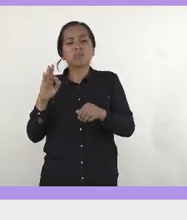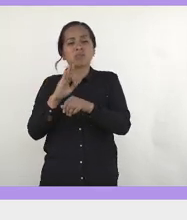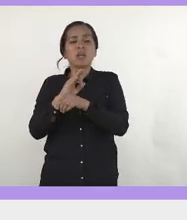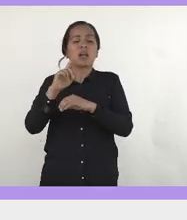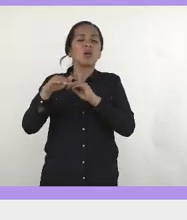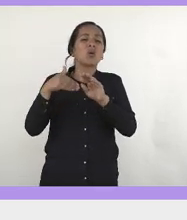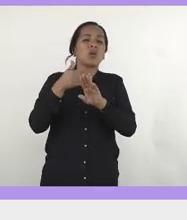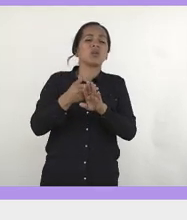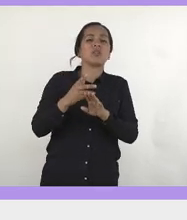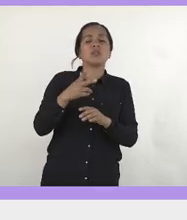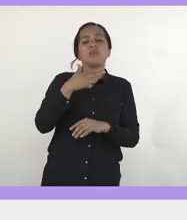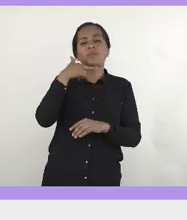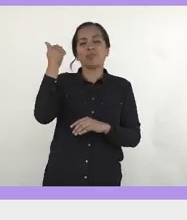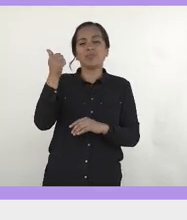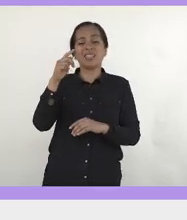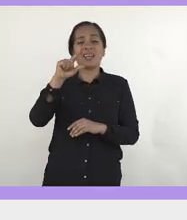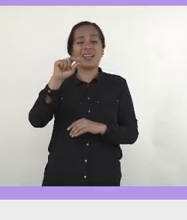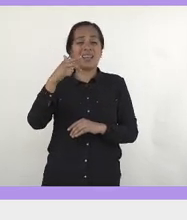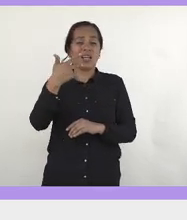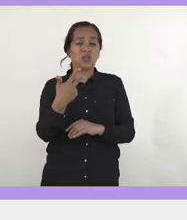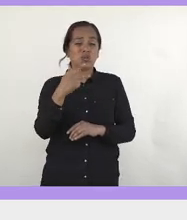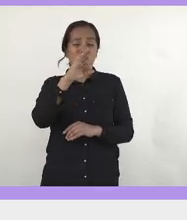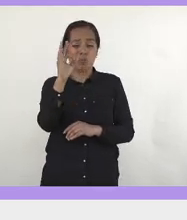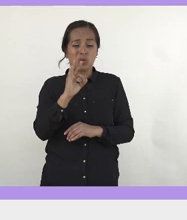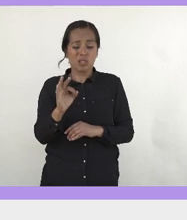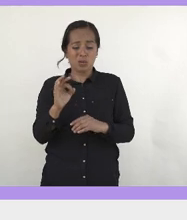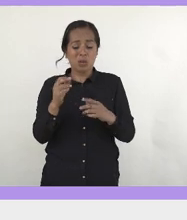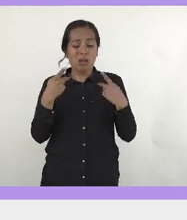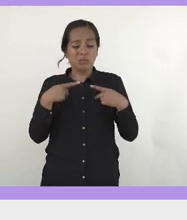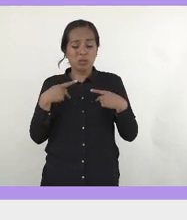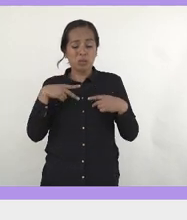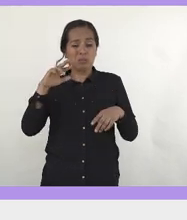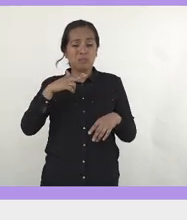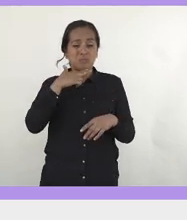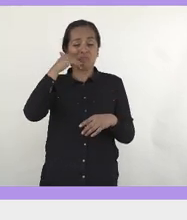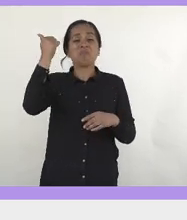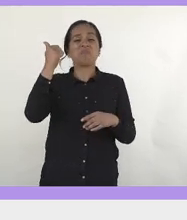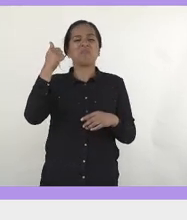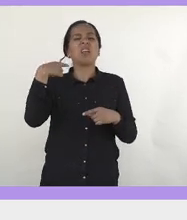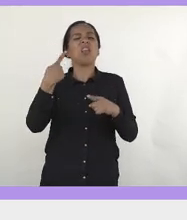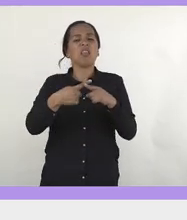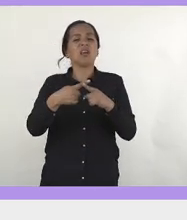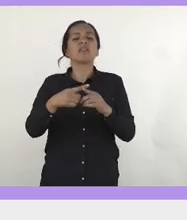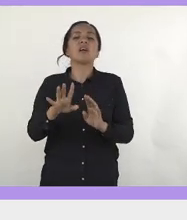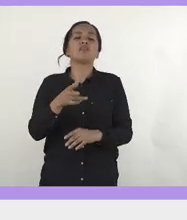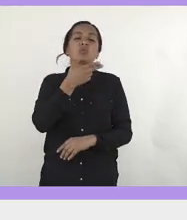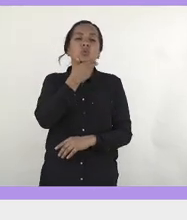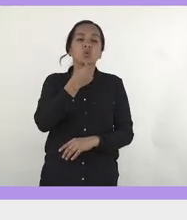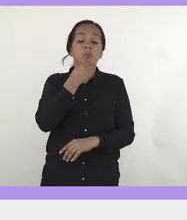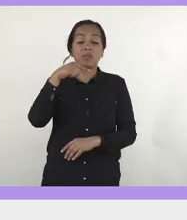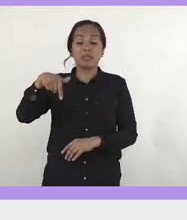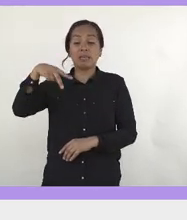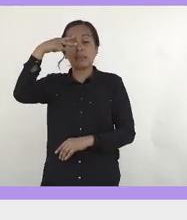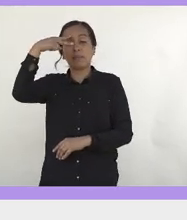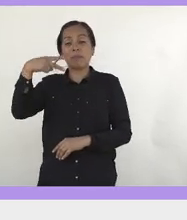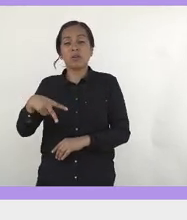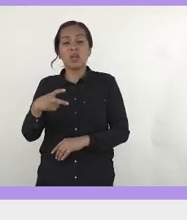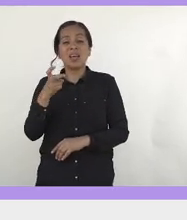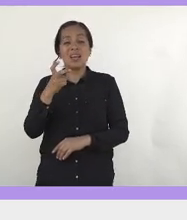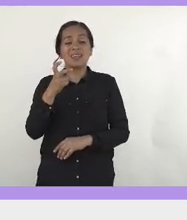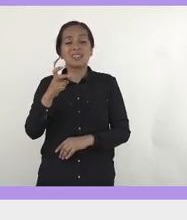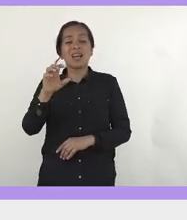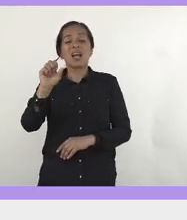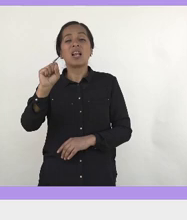Pero bueno, quédense con esa cifra, 78% de la gente que se quita la vida en el mundo son hombres, en México esa cifra es del